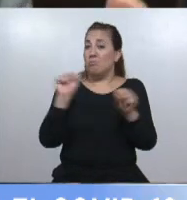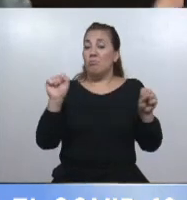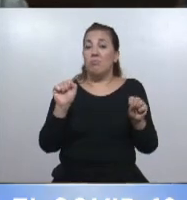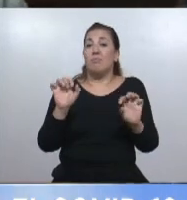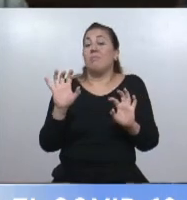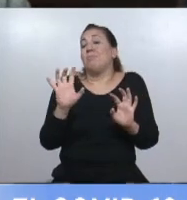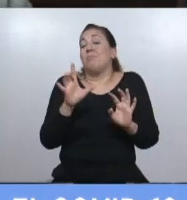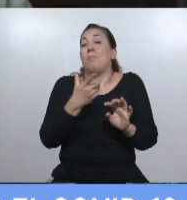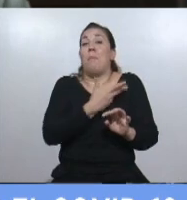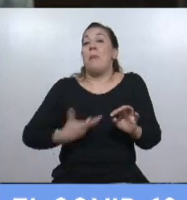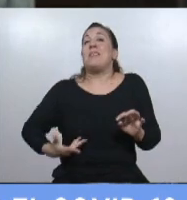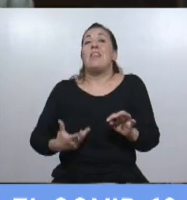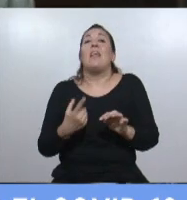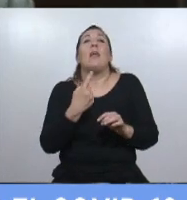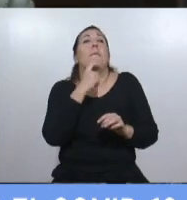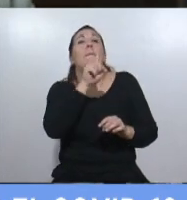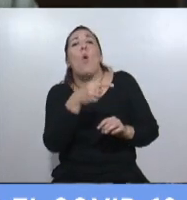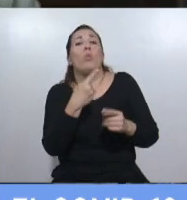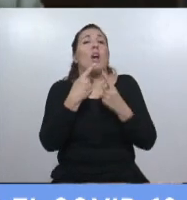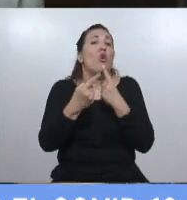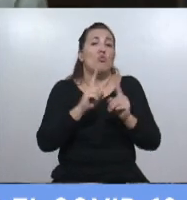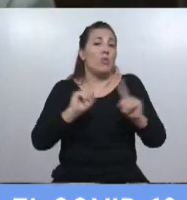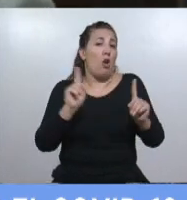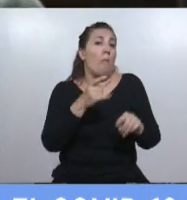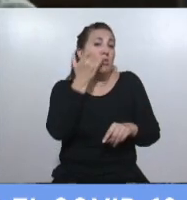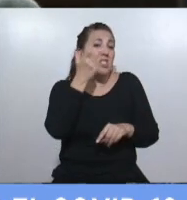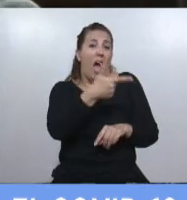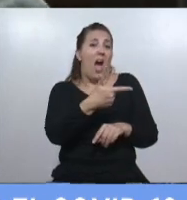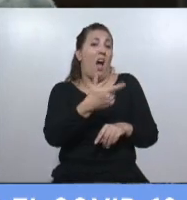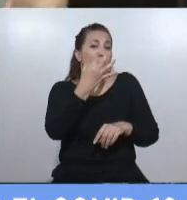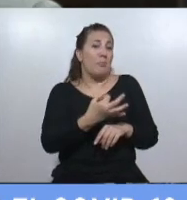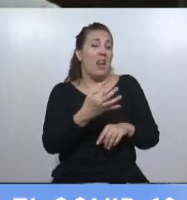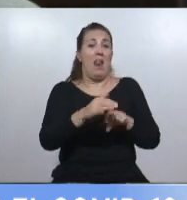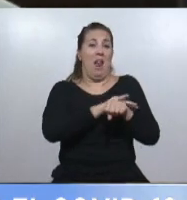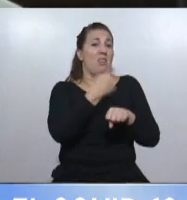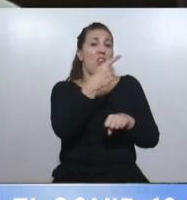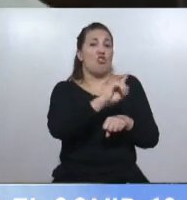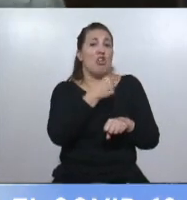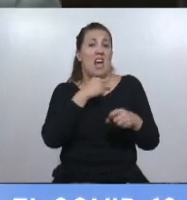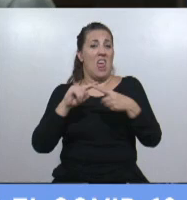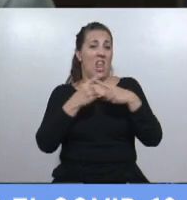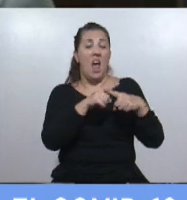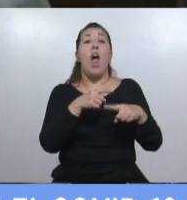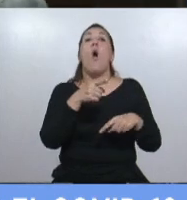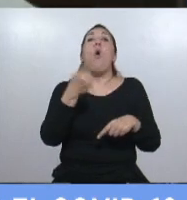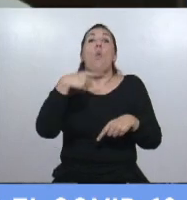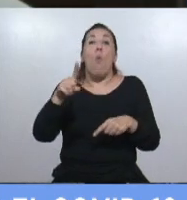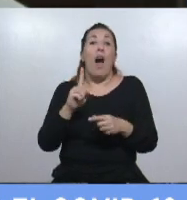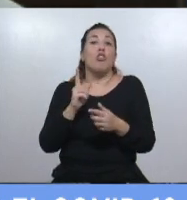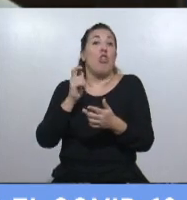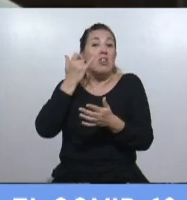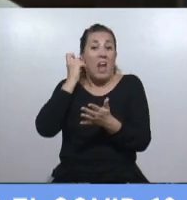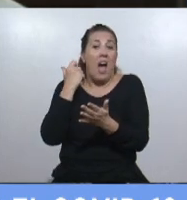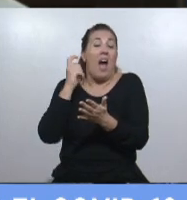porque ya estaba dicho que no querían discutir. Y cuando no se consultó, directamente dijo que no le iba a acatar y se fue a la Corte Suprema